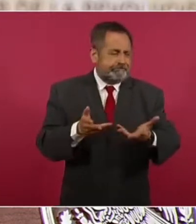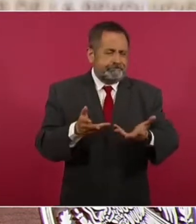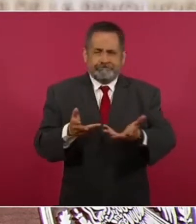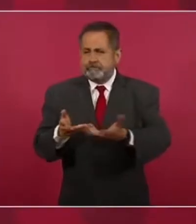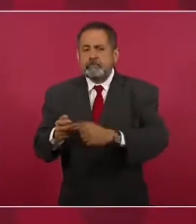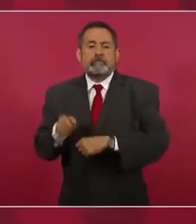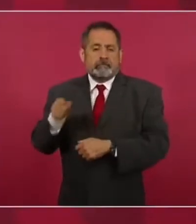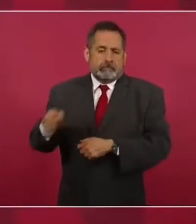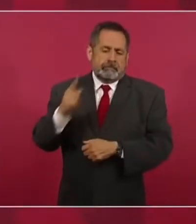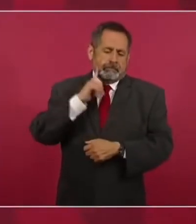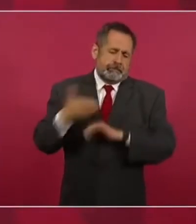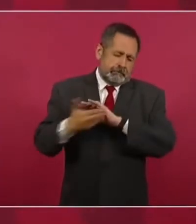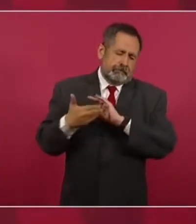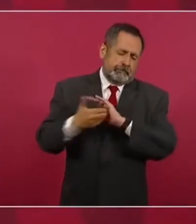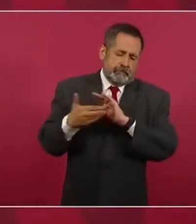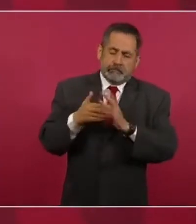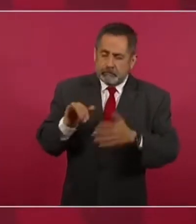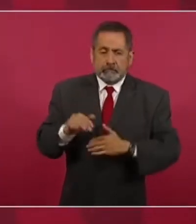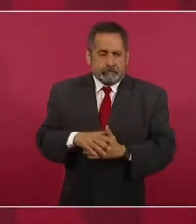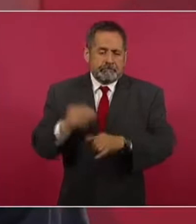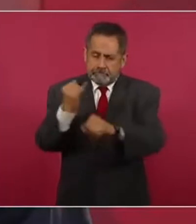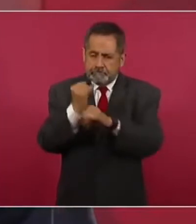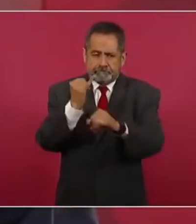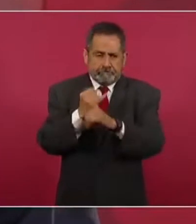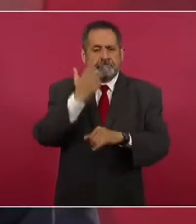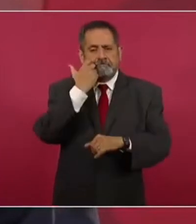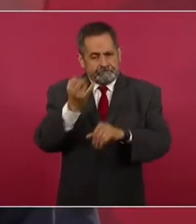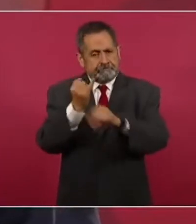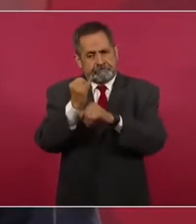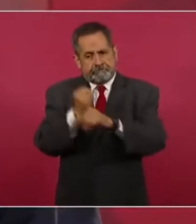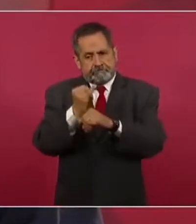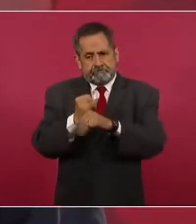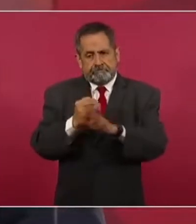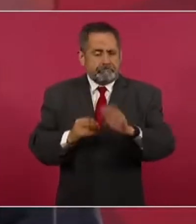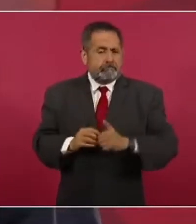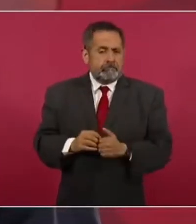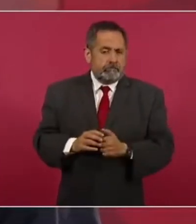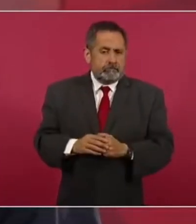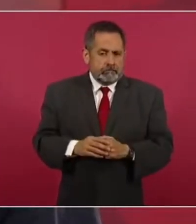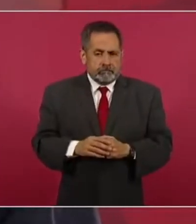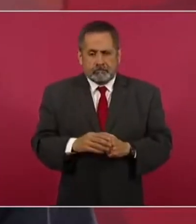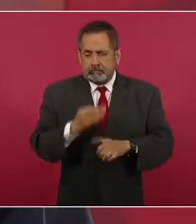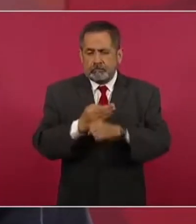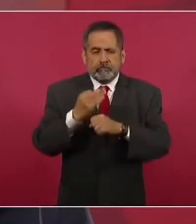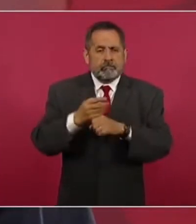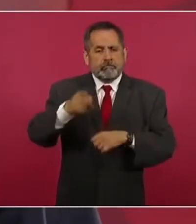peticiones, lo del internet, ahora seguramente